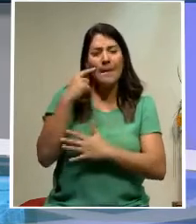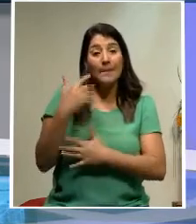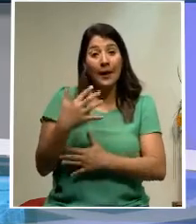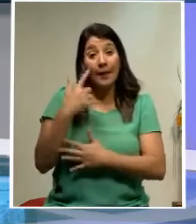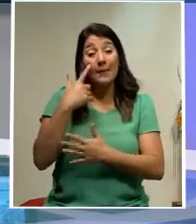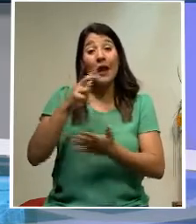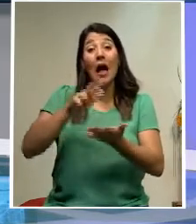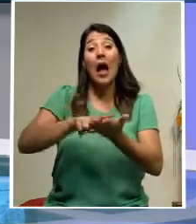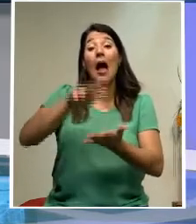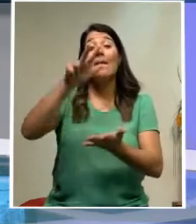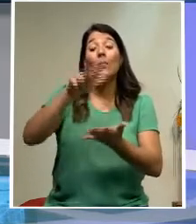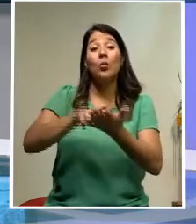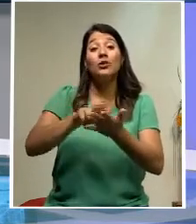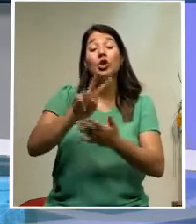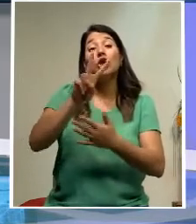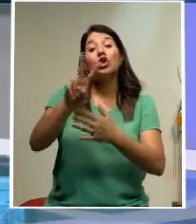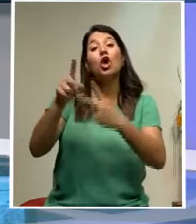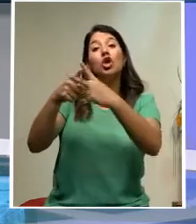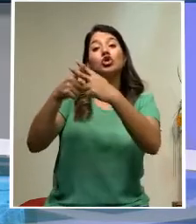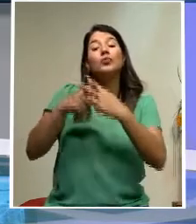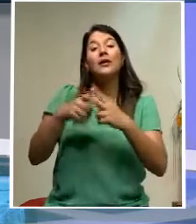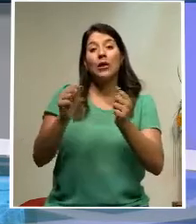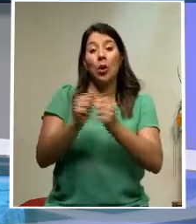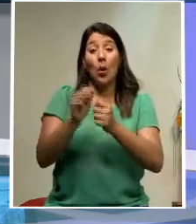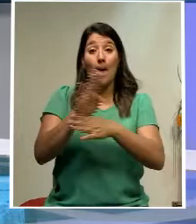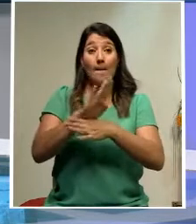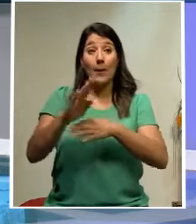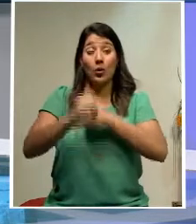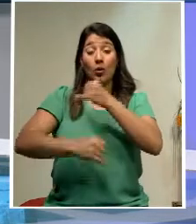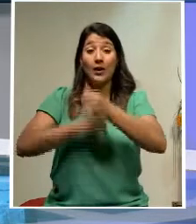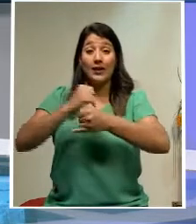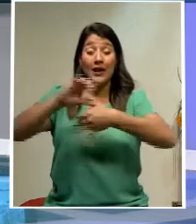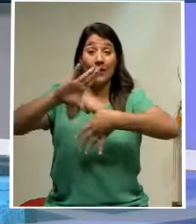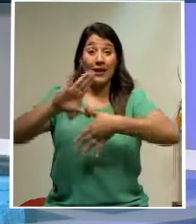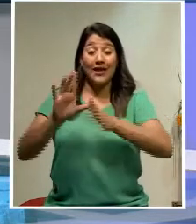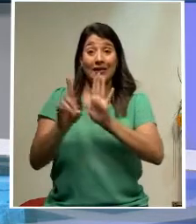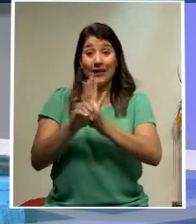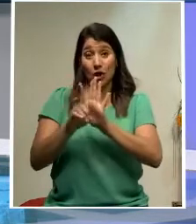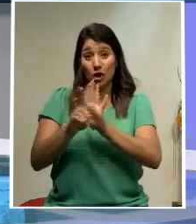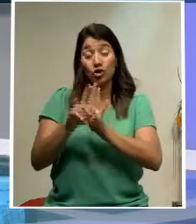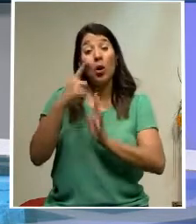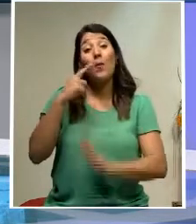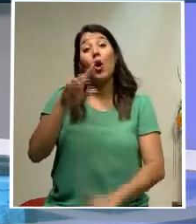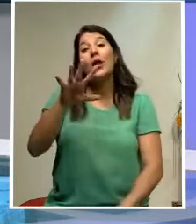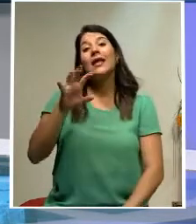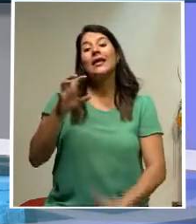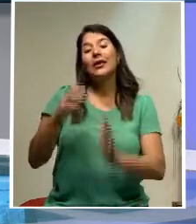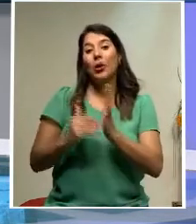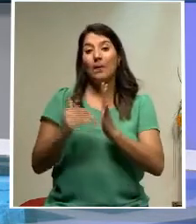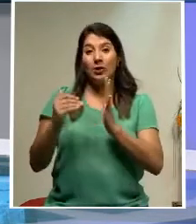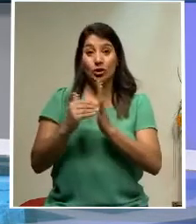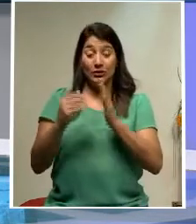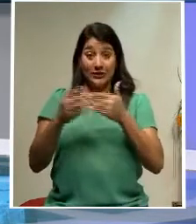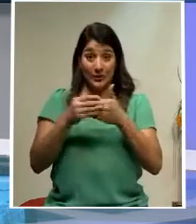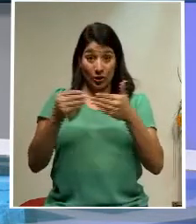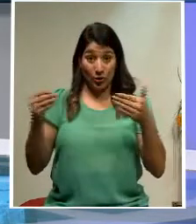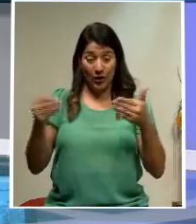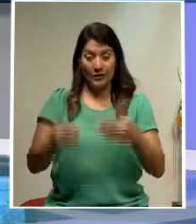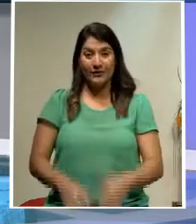la aprobación de dos créditos con el Banco Interamericano de Desarrollo por 500 millones de dólares.